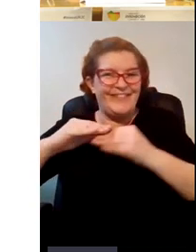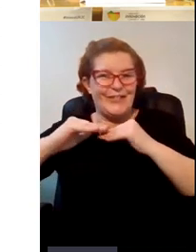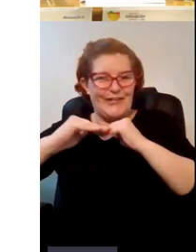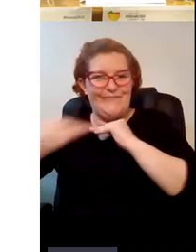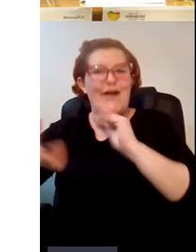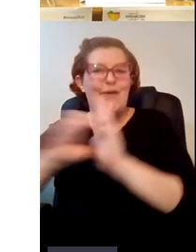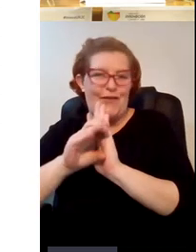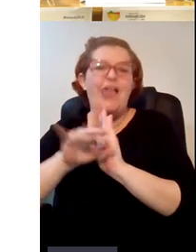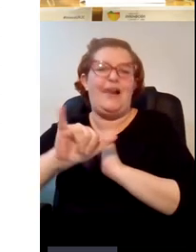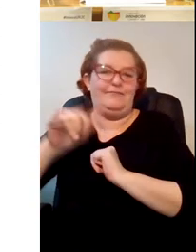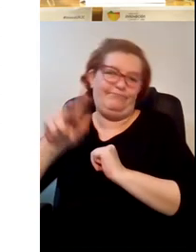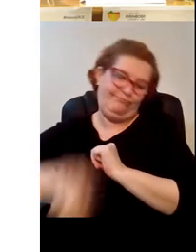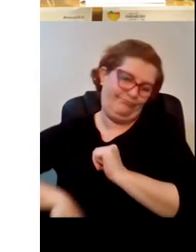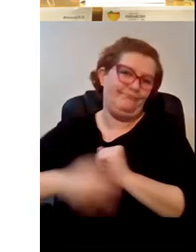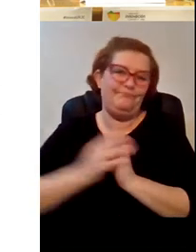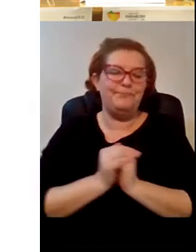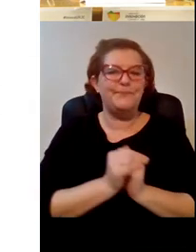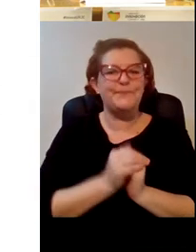bueno